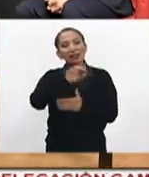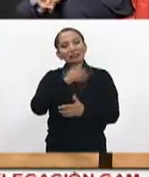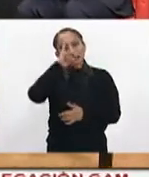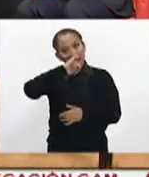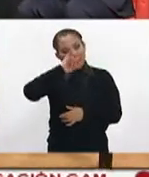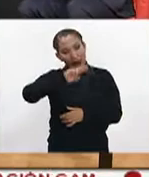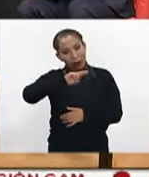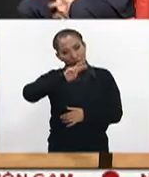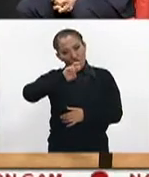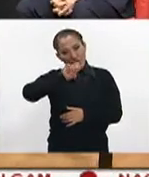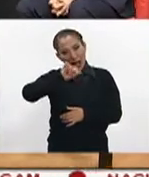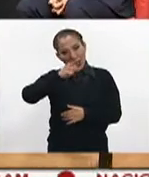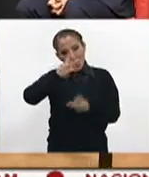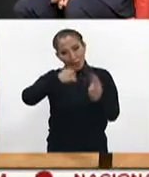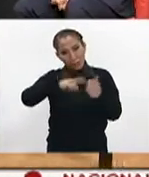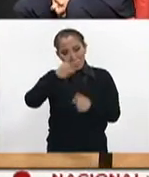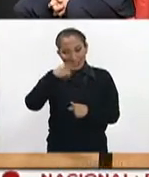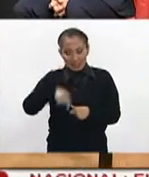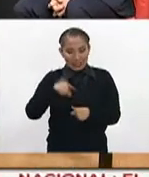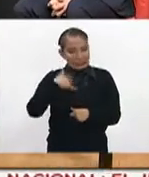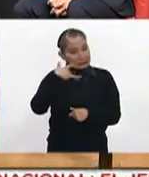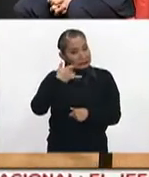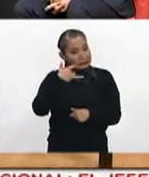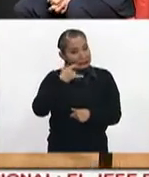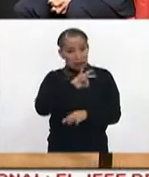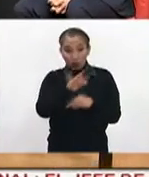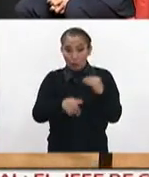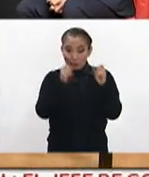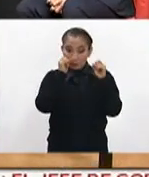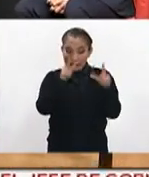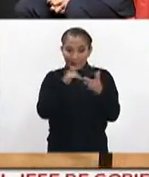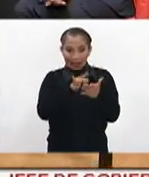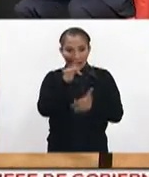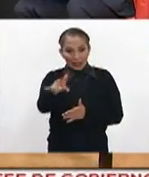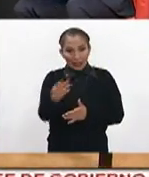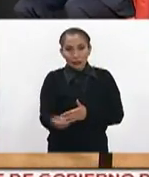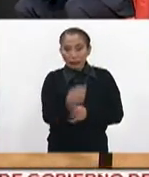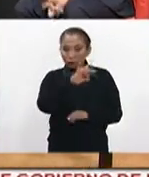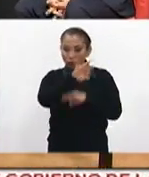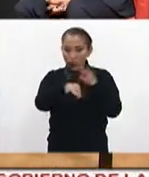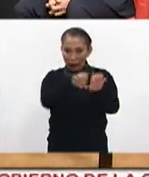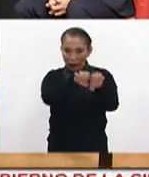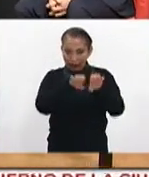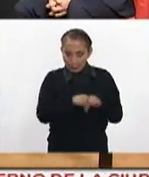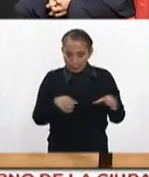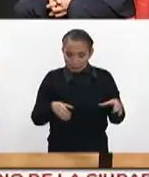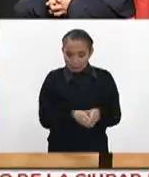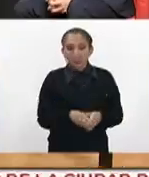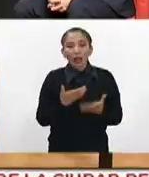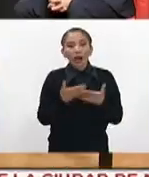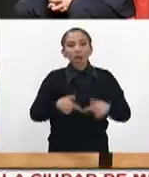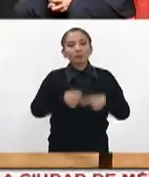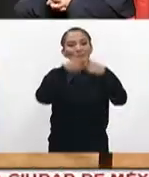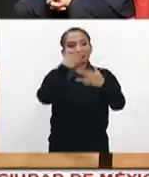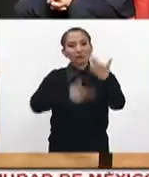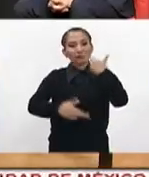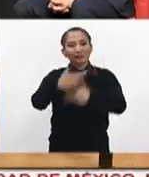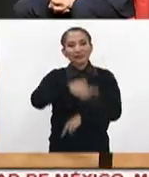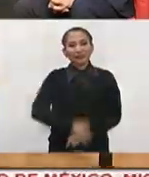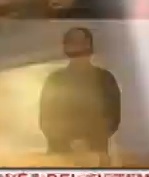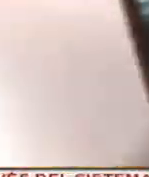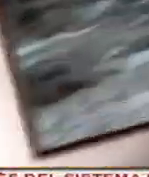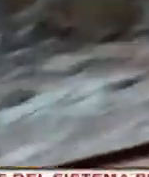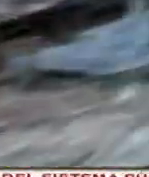Vulcano por estar con nosotros. Gracias. Por todo el esfuerzo y toda la admiración. Gracias a usted y a todo su equipo, por supuesto. gracias. Vamos a hacer una pausa, regresamos.